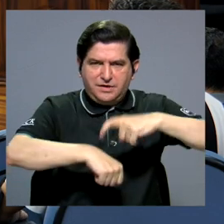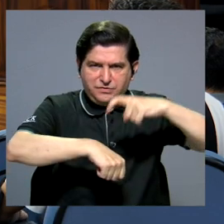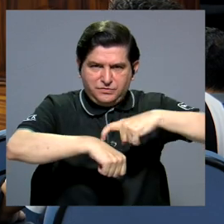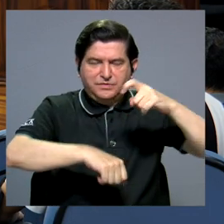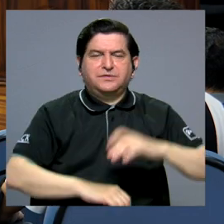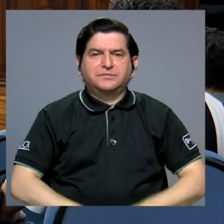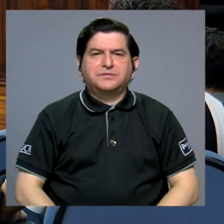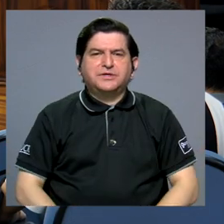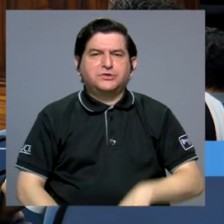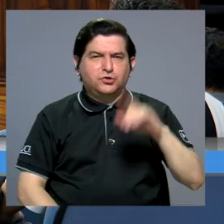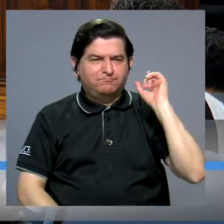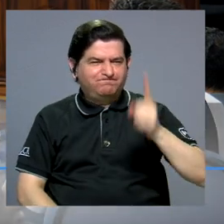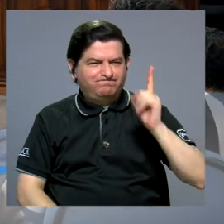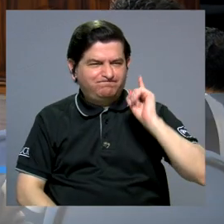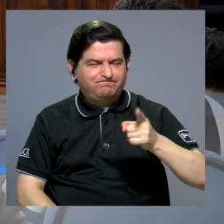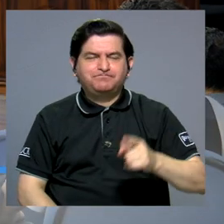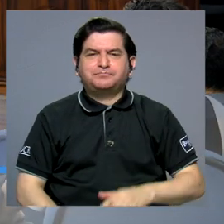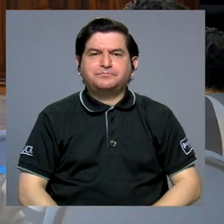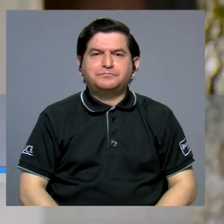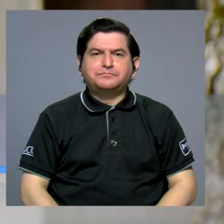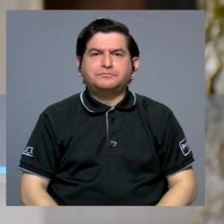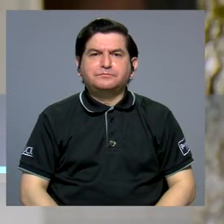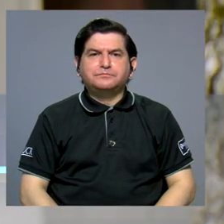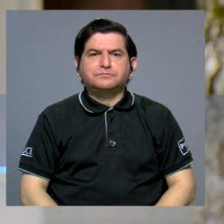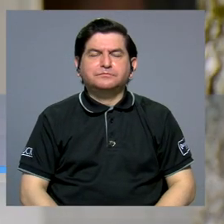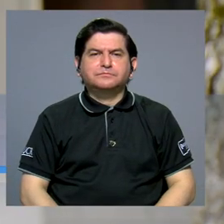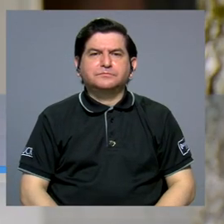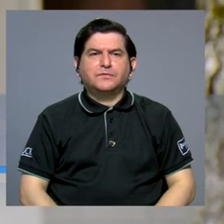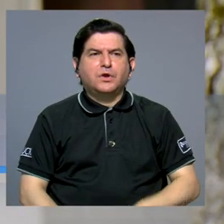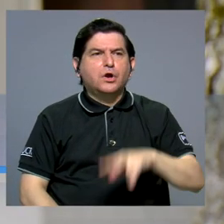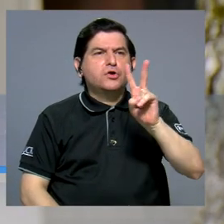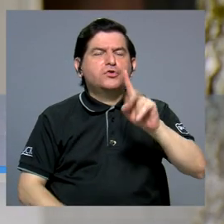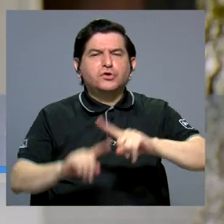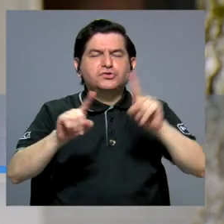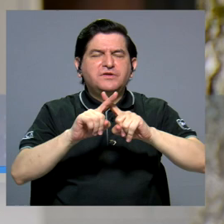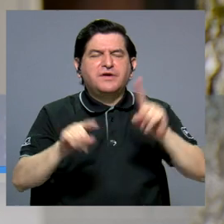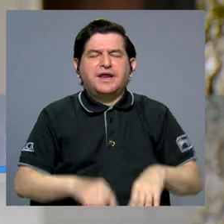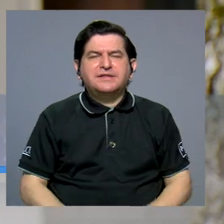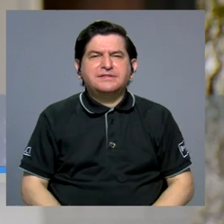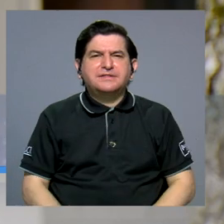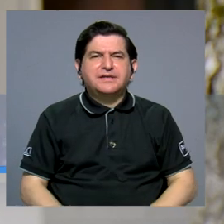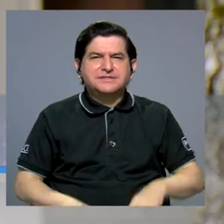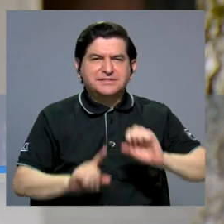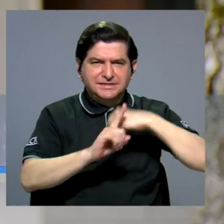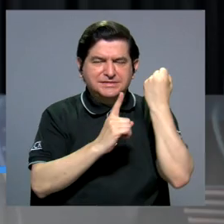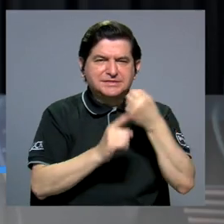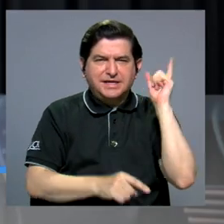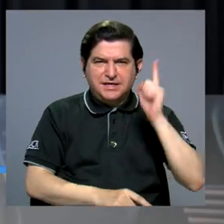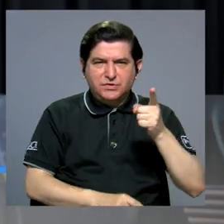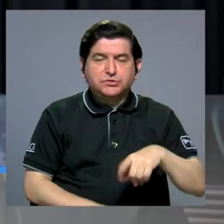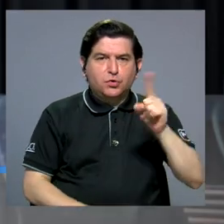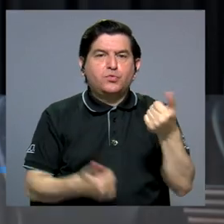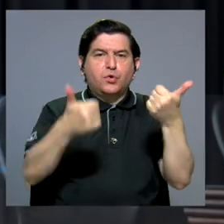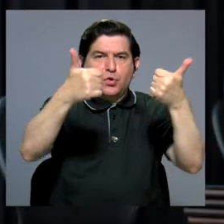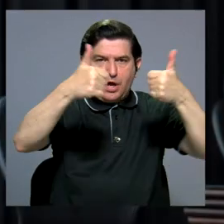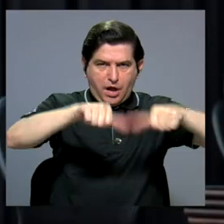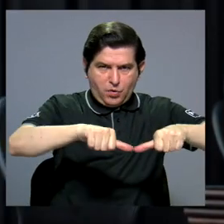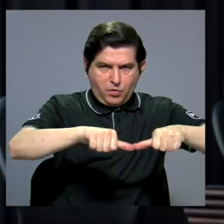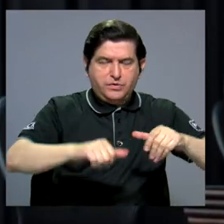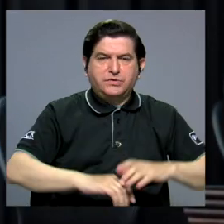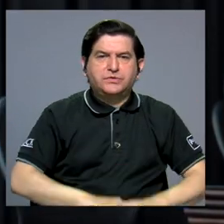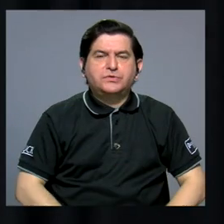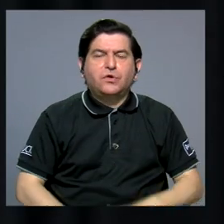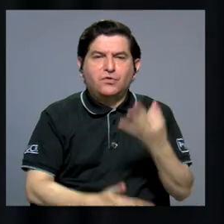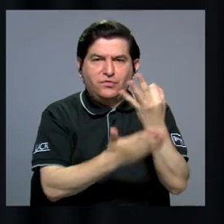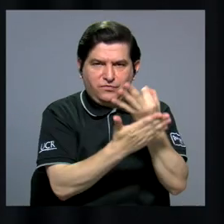momentos está siendo amenazada. Entonces, podemos ver dos, como dos fuentes de amenazas. Una es el